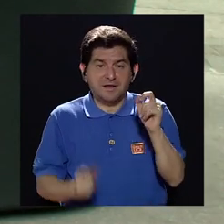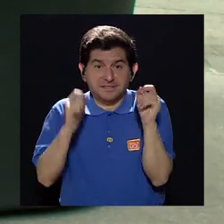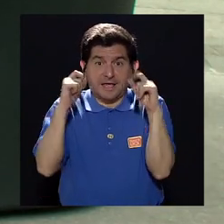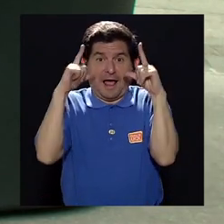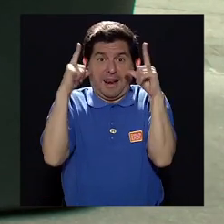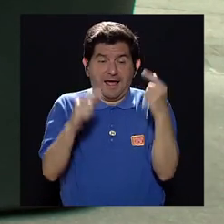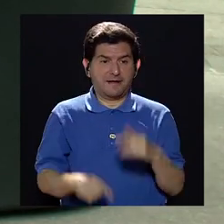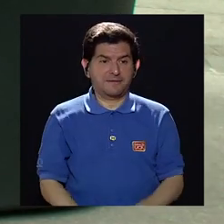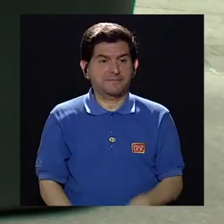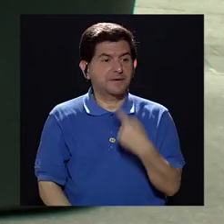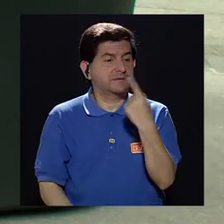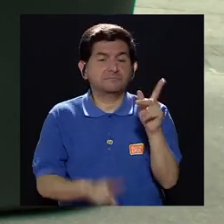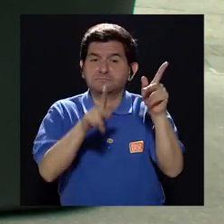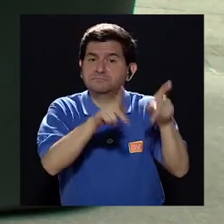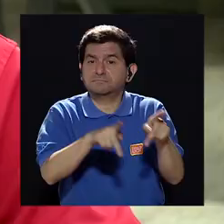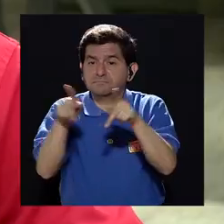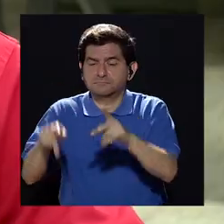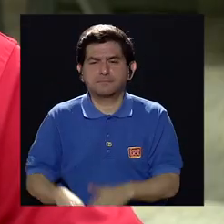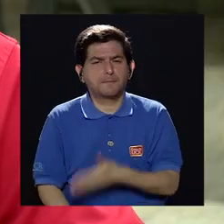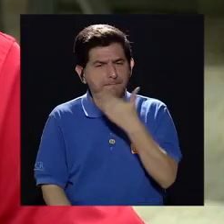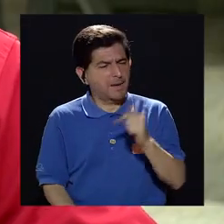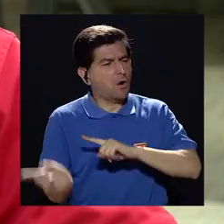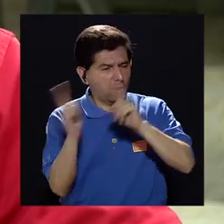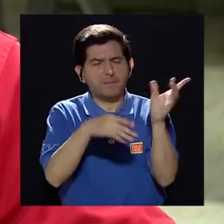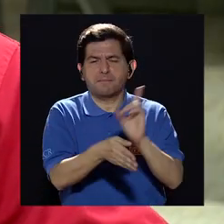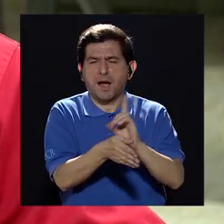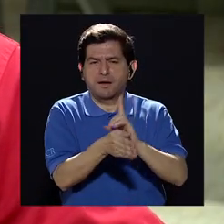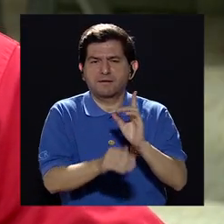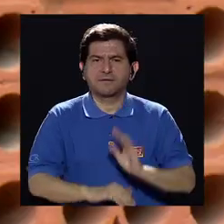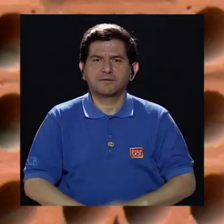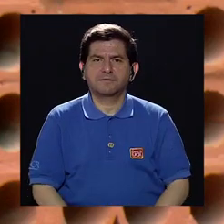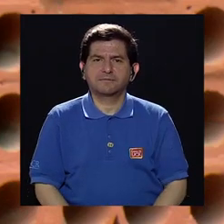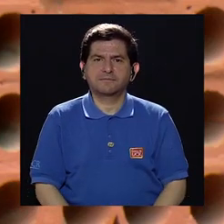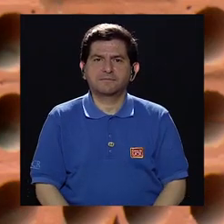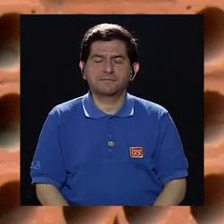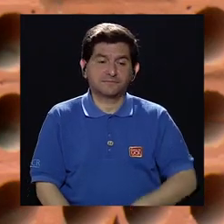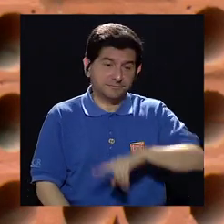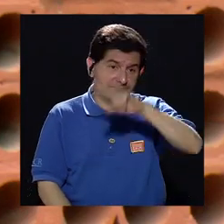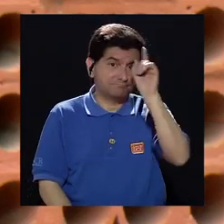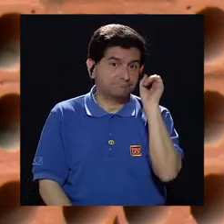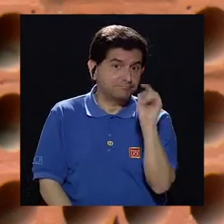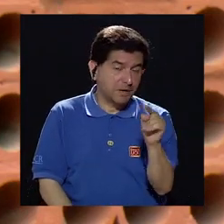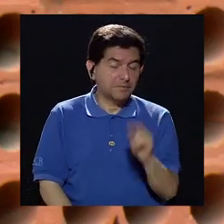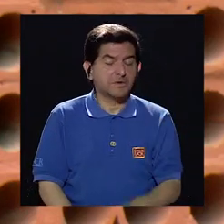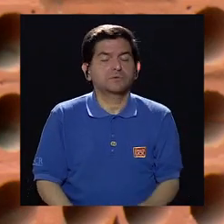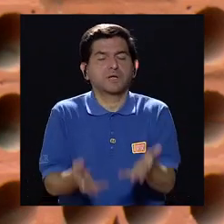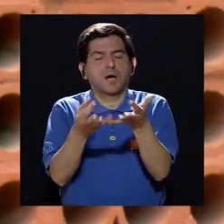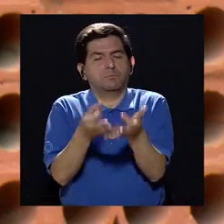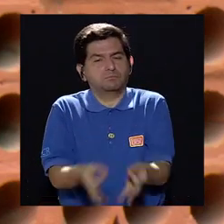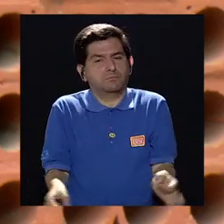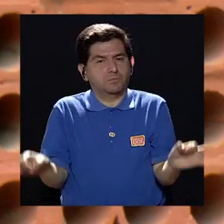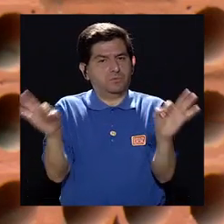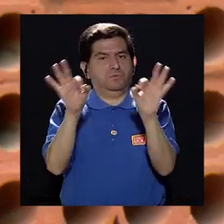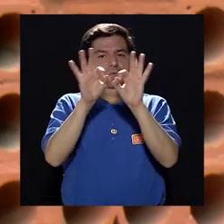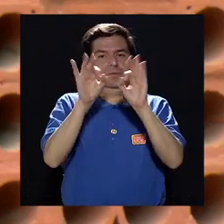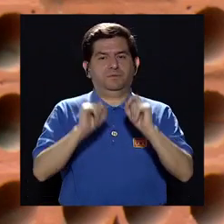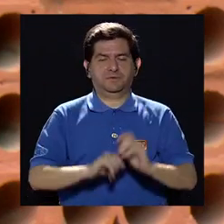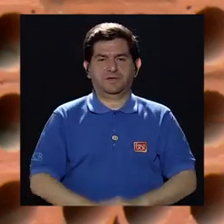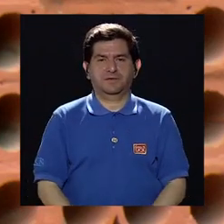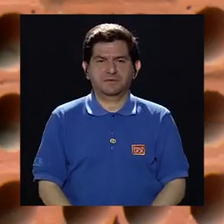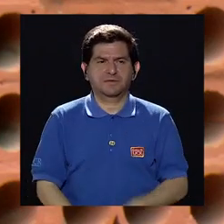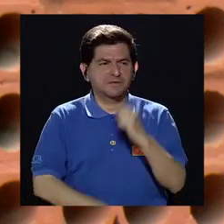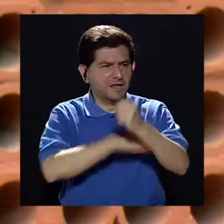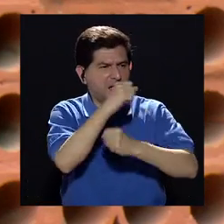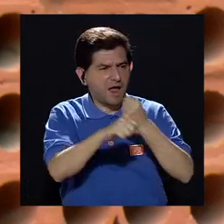signos de alarma que uno debería decirles a las personas? Por favor, vaya. Bueno, esa pregunta es clave. Ahora,